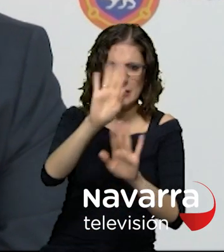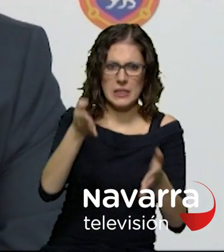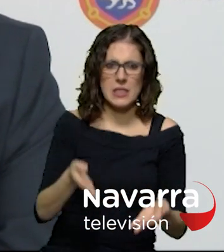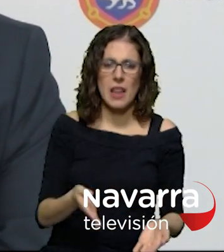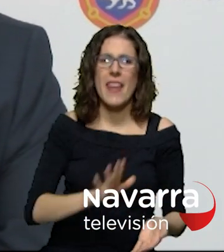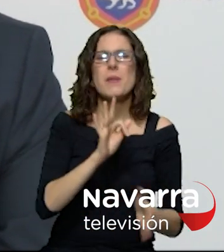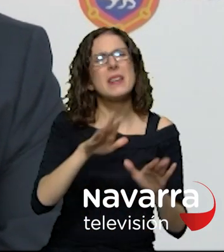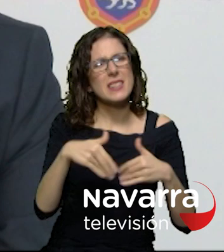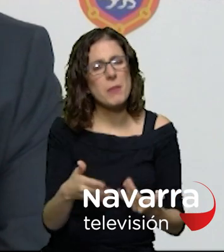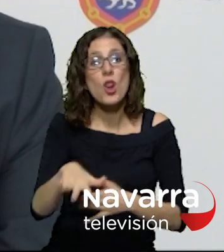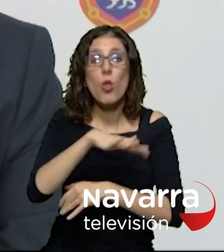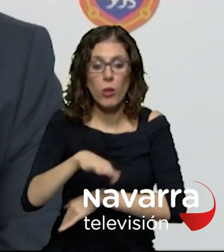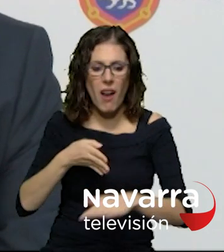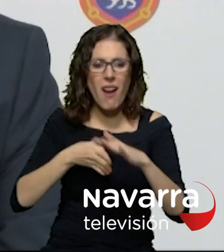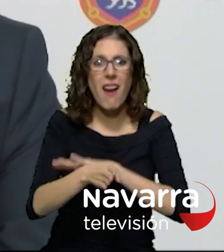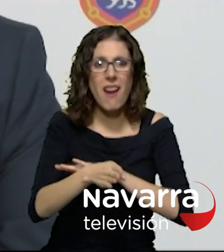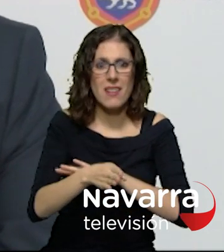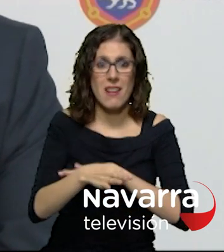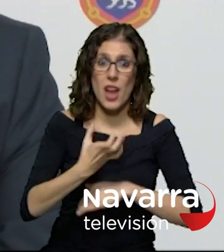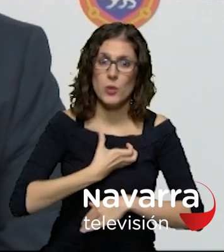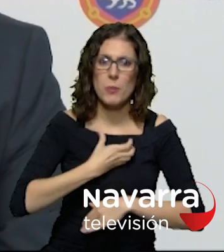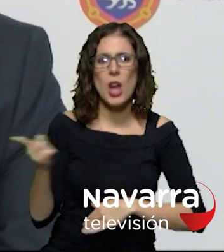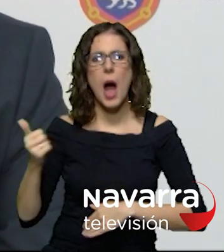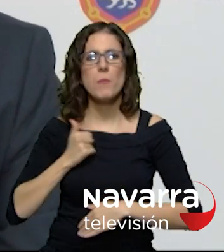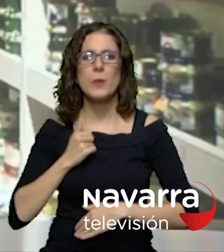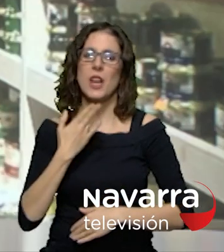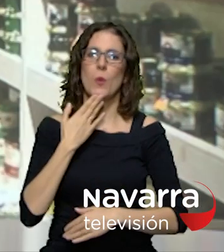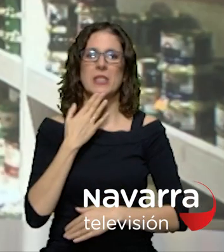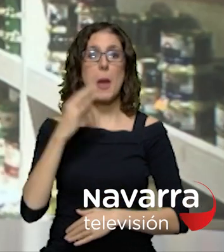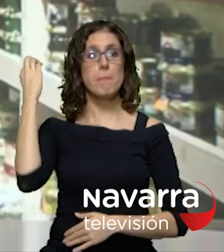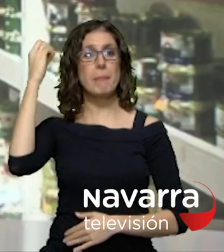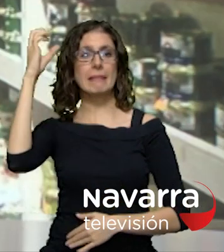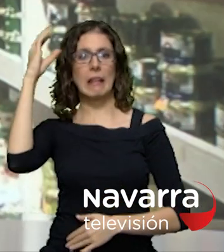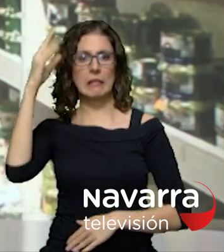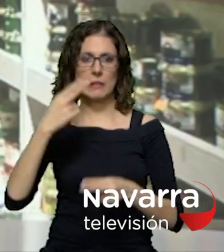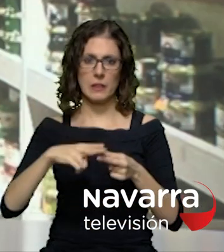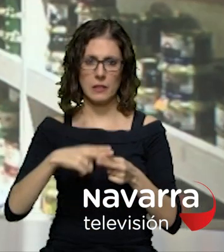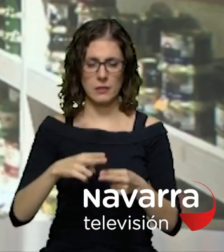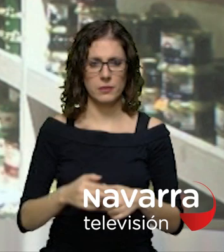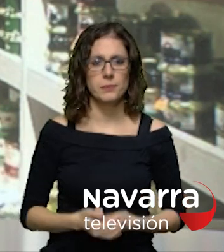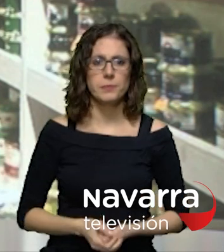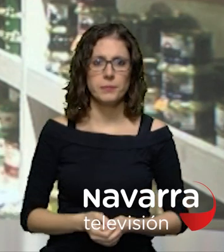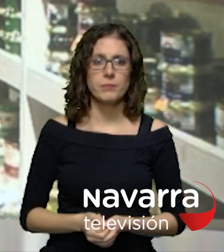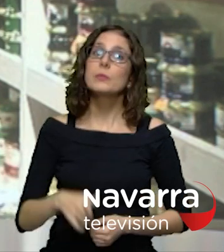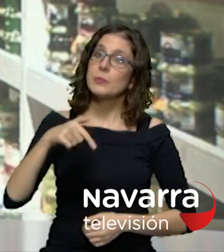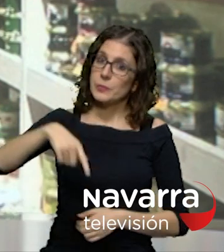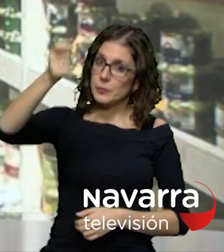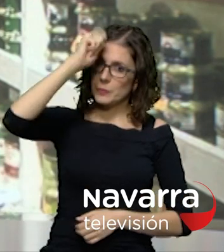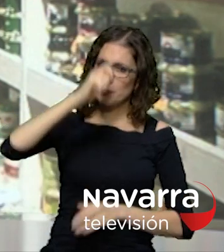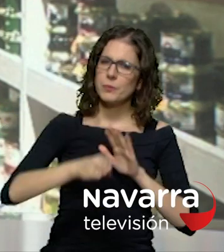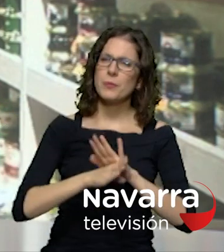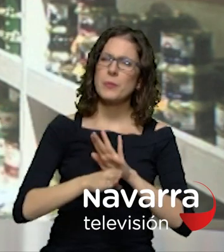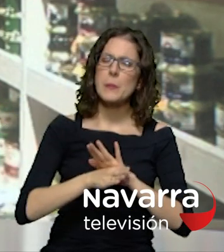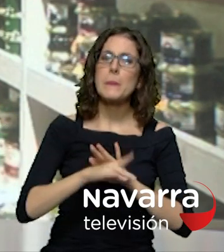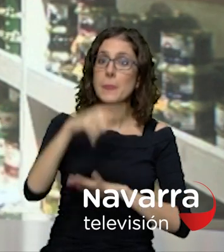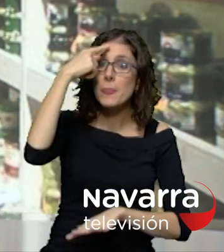el zaguán del ayuntamiento para una especie de mitin bueno y continuamos en pamplona sabían que el café y ruña por ejemplo